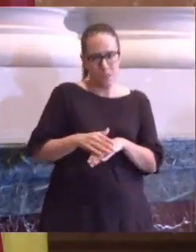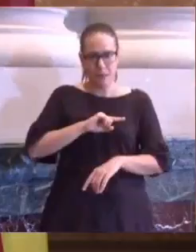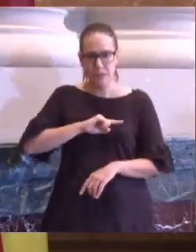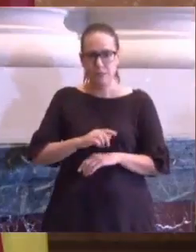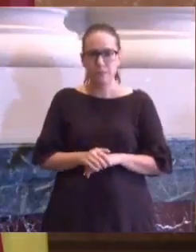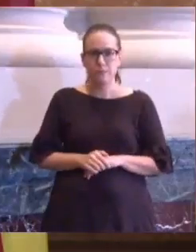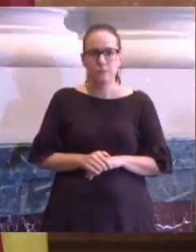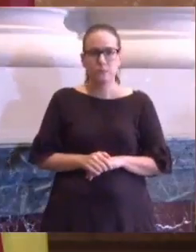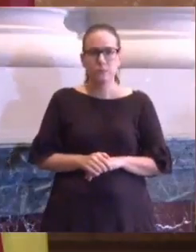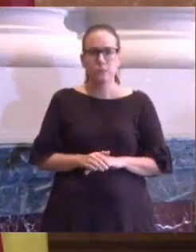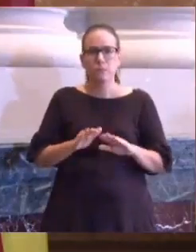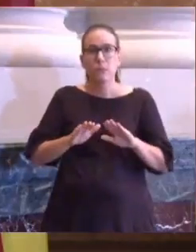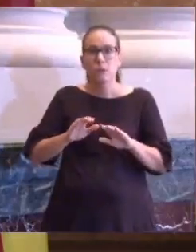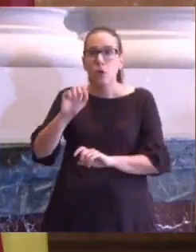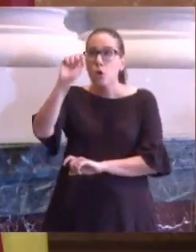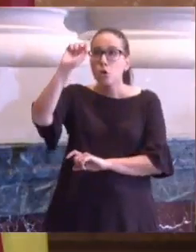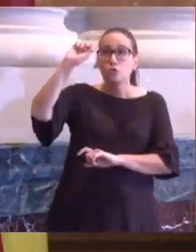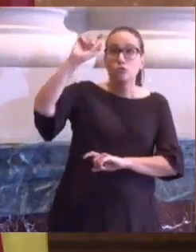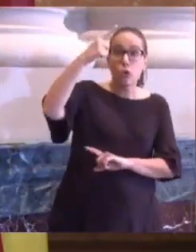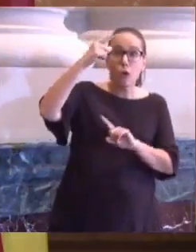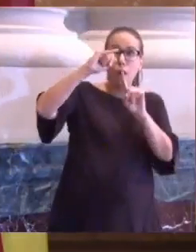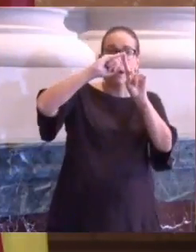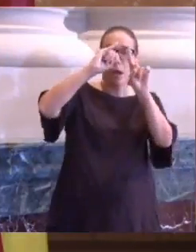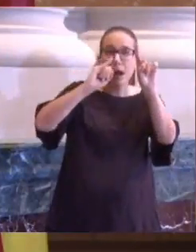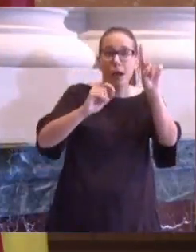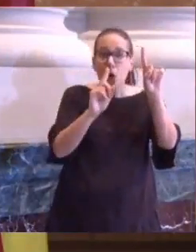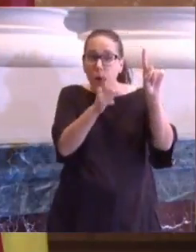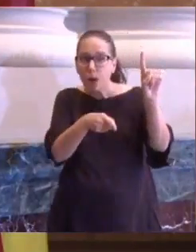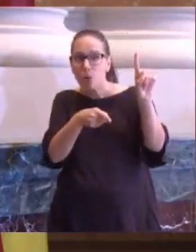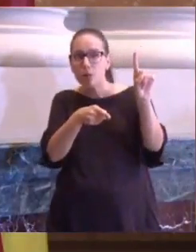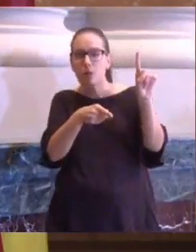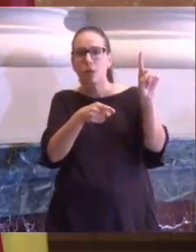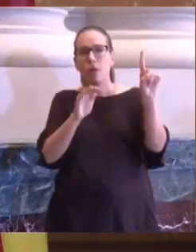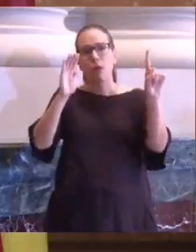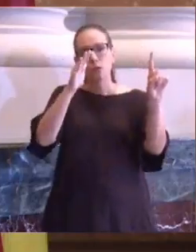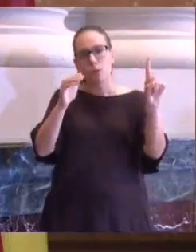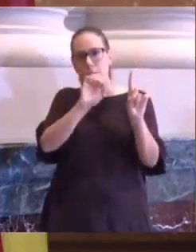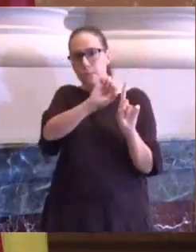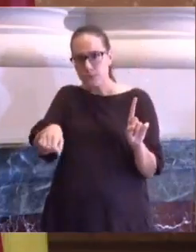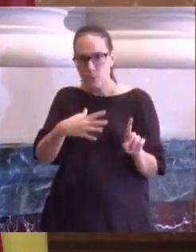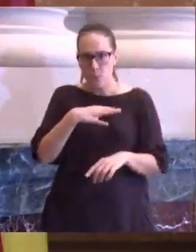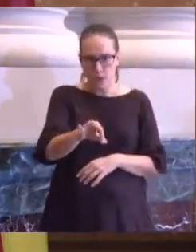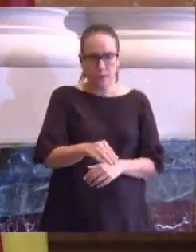Pero hay un rayo de sol en la lucha que siempre deja la sombra vencida. Muchas gracias.